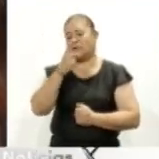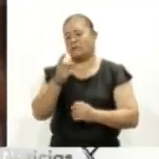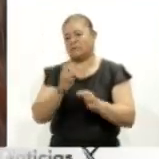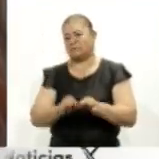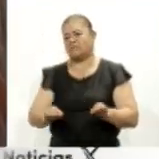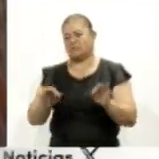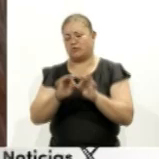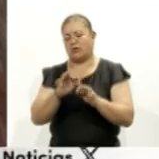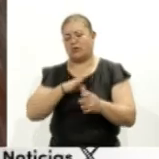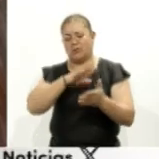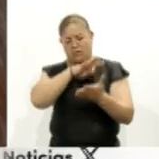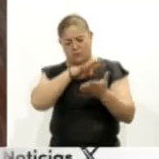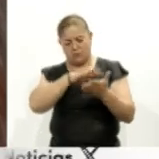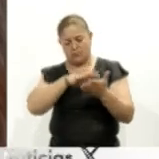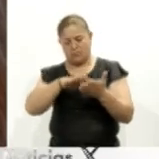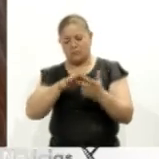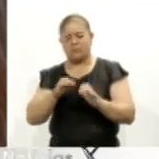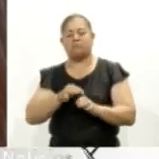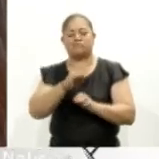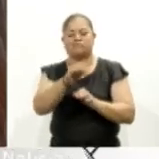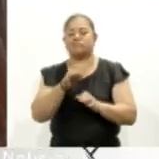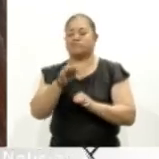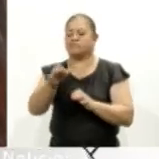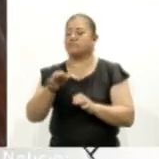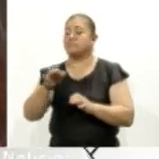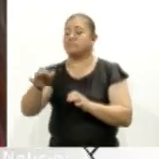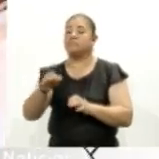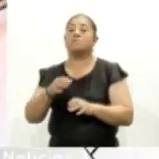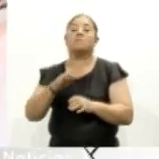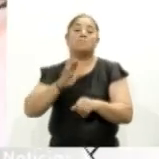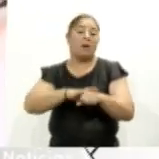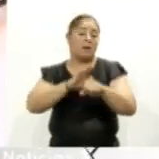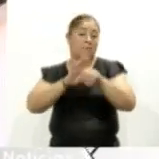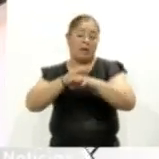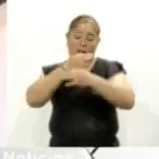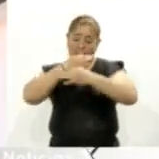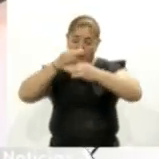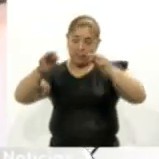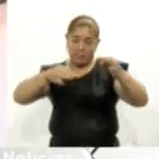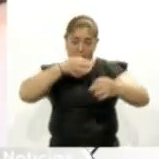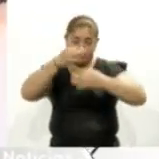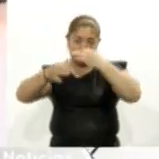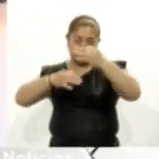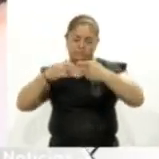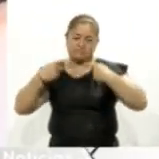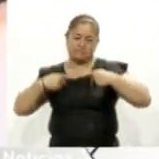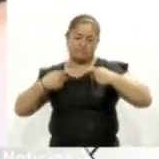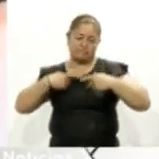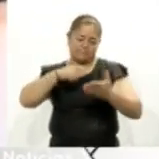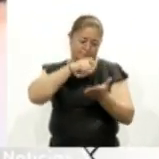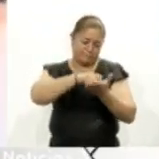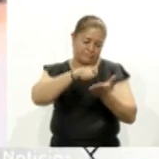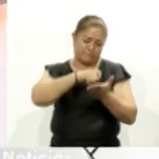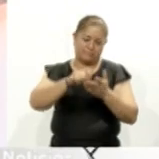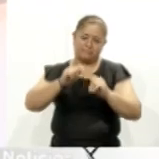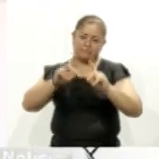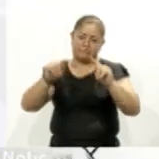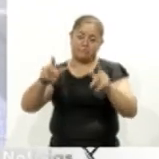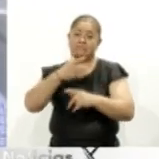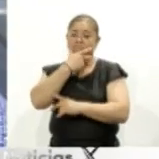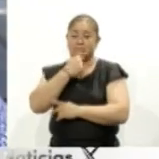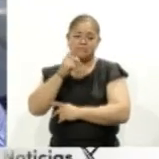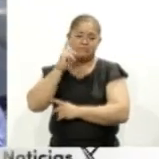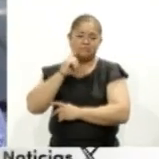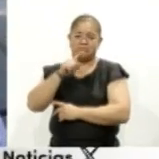de fomentar la lectura en las comunidades, dar mayor difusión a las y los escritores tlaxcaltecas para conocer sus obras.